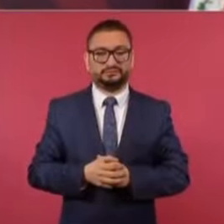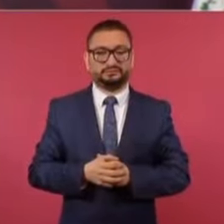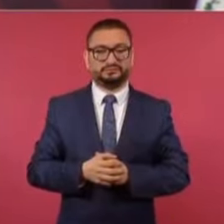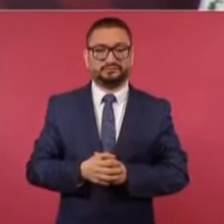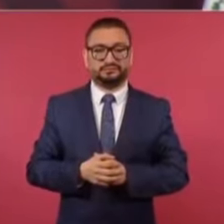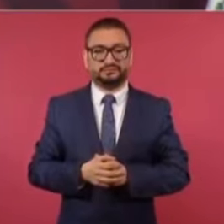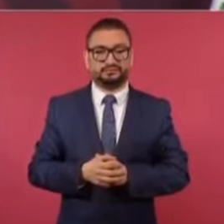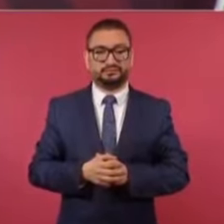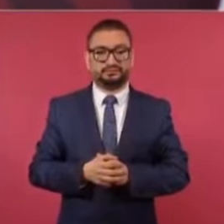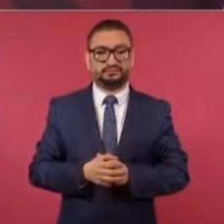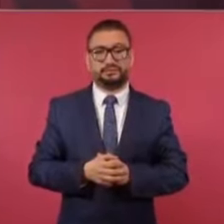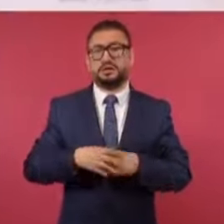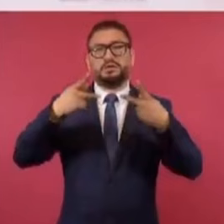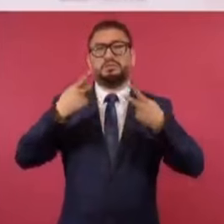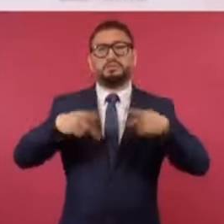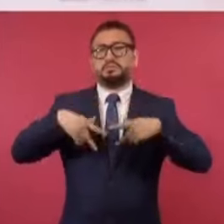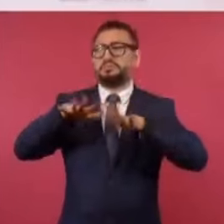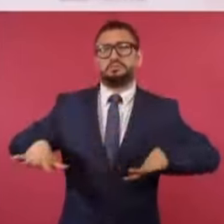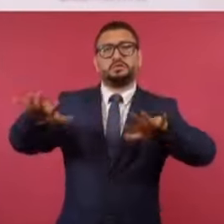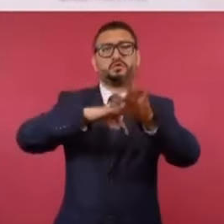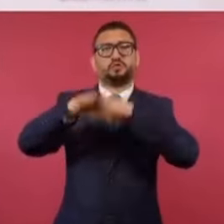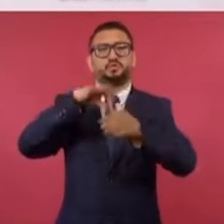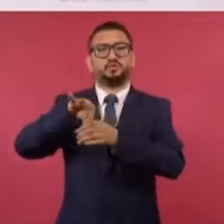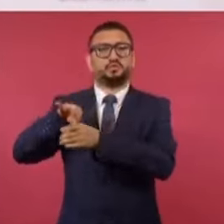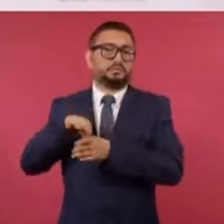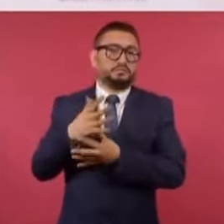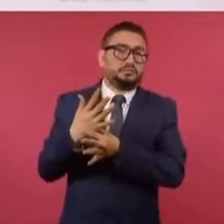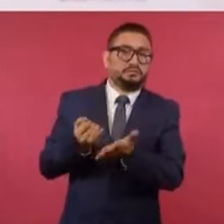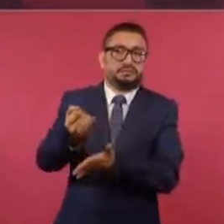fue la gente, por lo mismo.